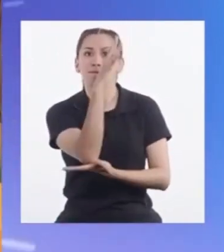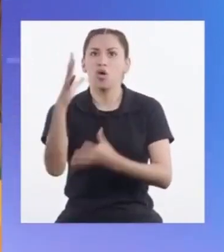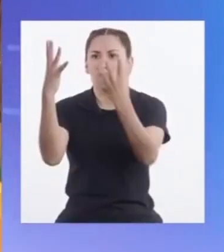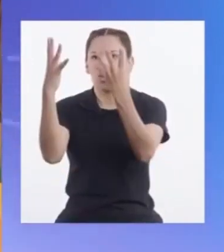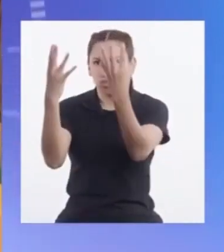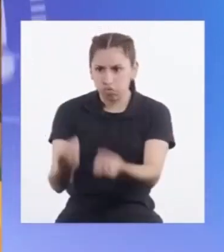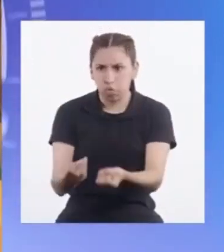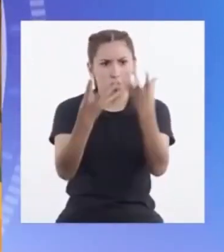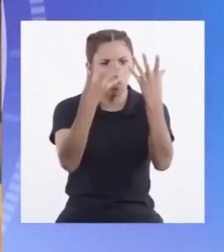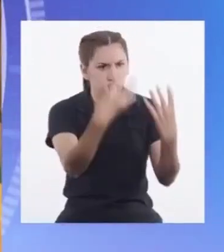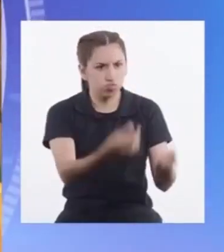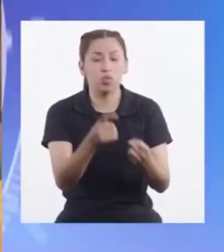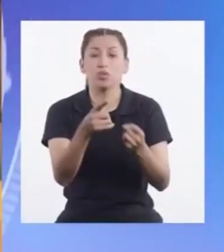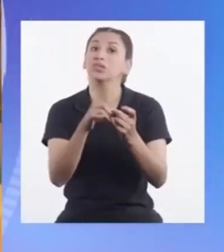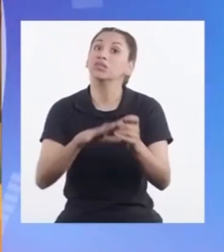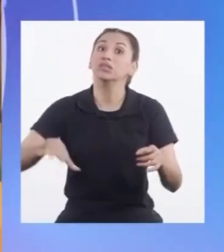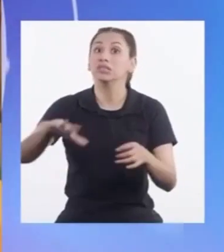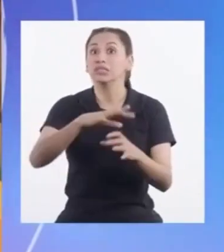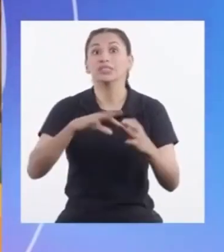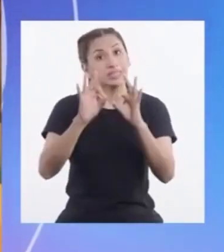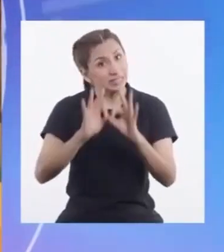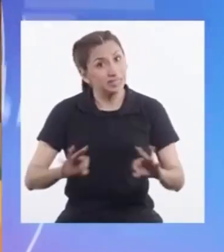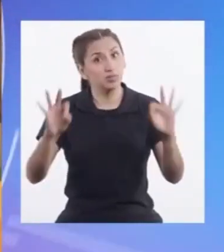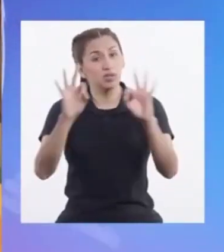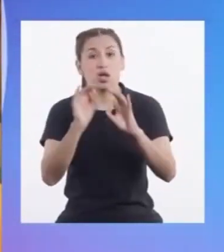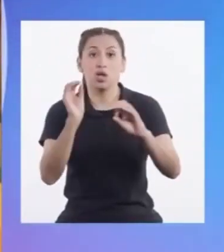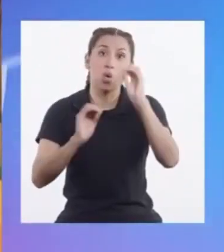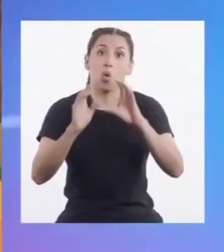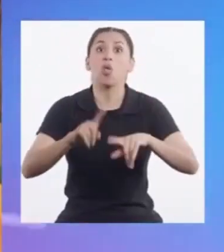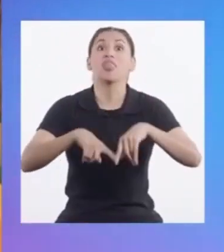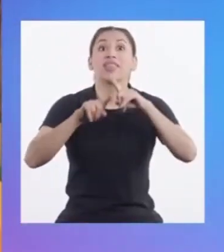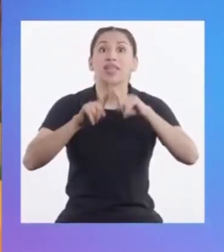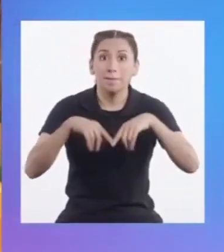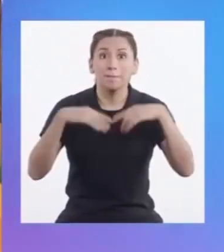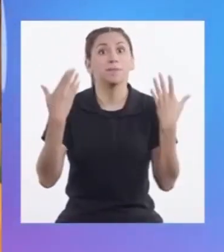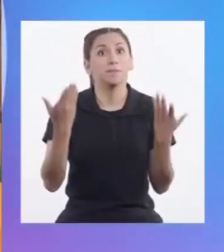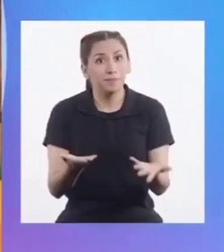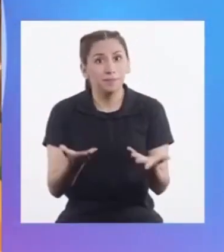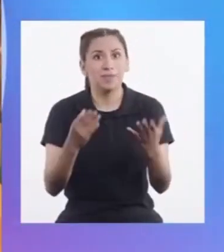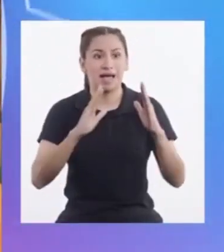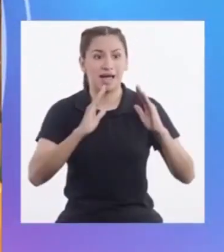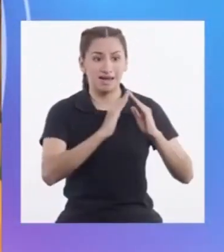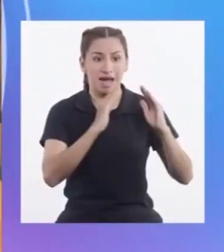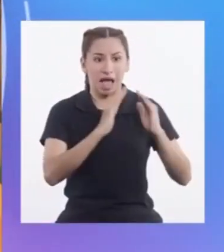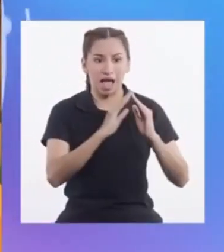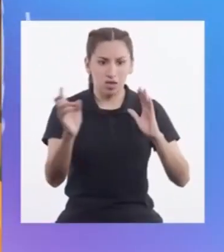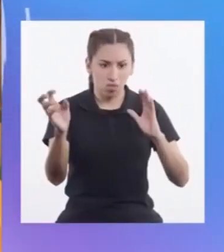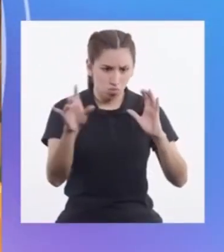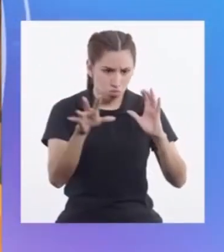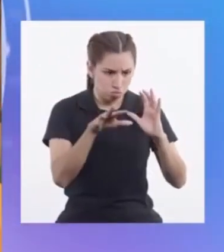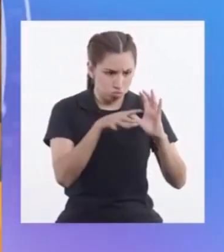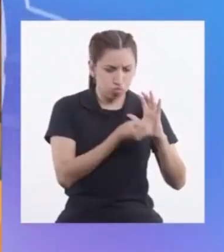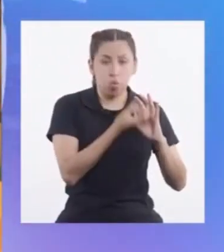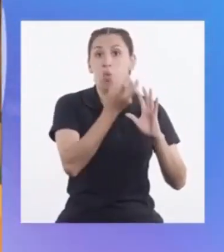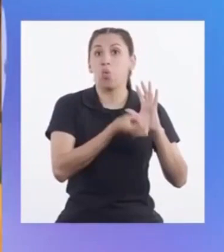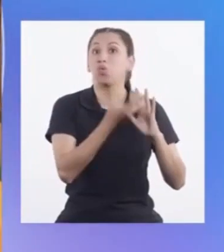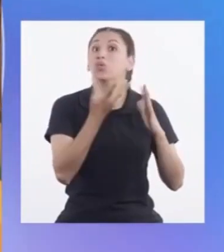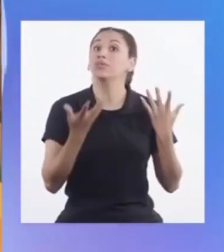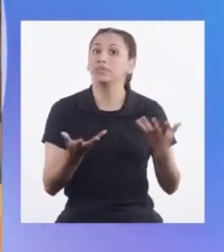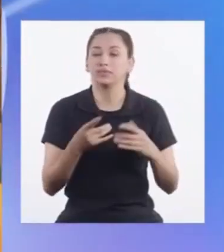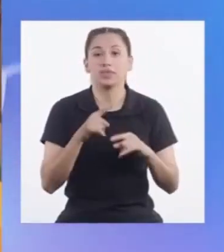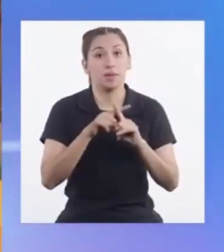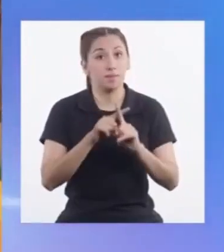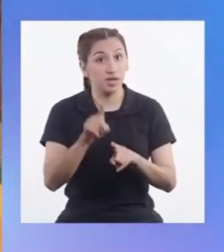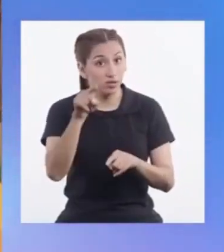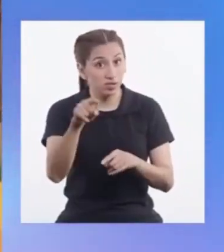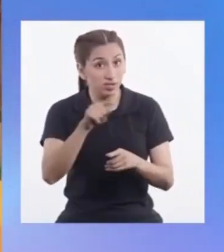bosques Que son importantes O pueden llegar A incendiar Casas de la comunidad Pero la quema